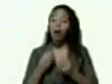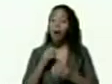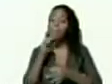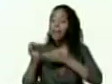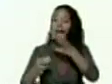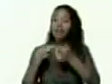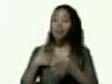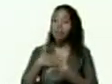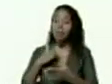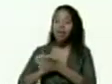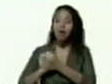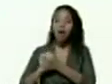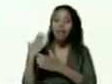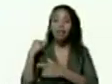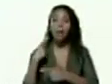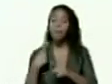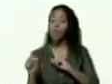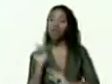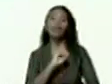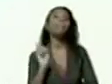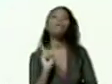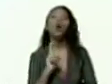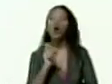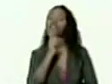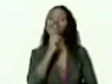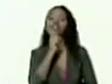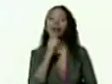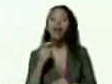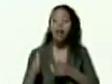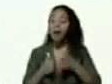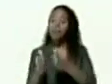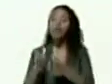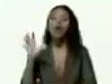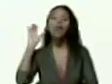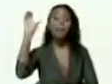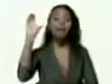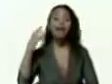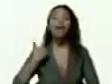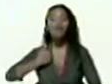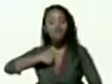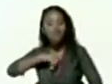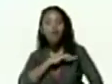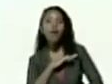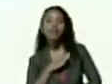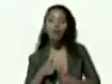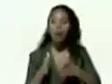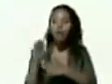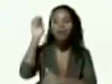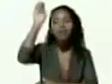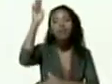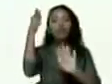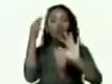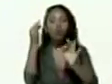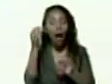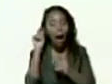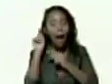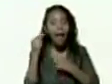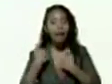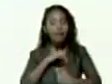tampoco es difícil y el camino de la patria es nuestro camino no hay otro camino es el camino de